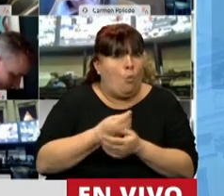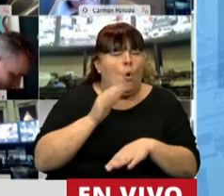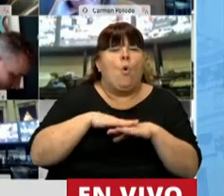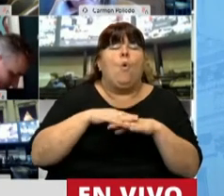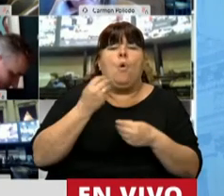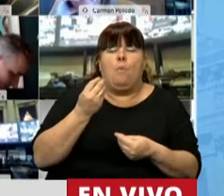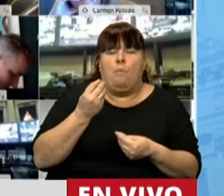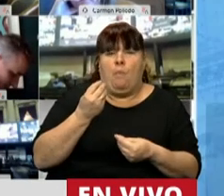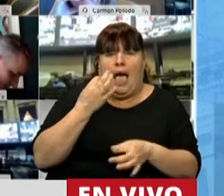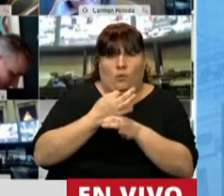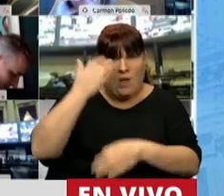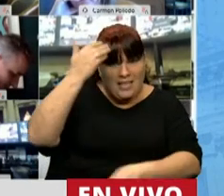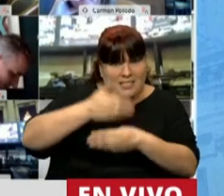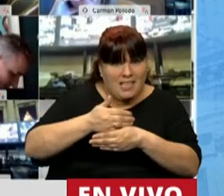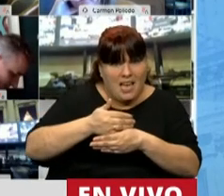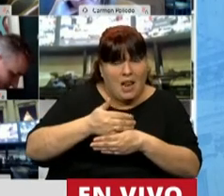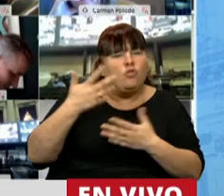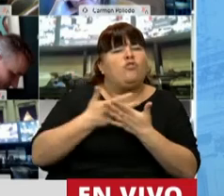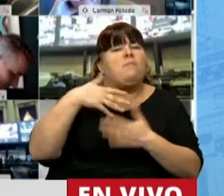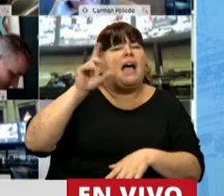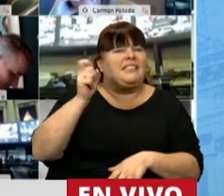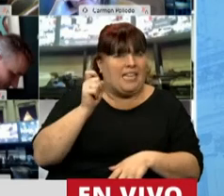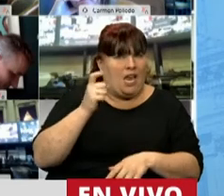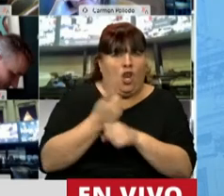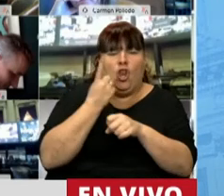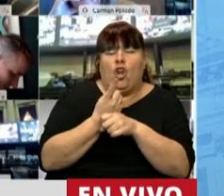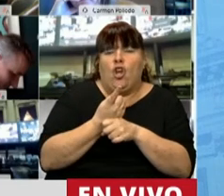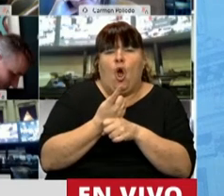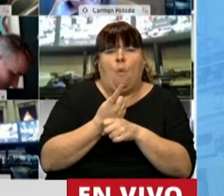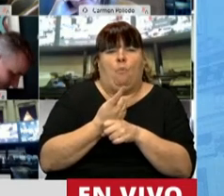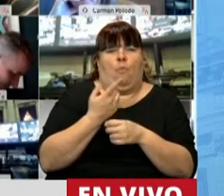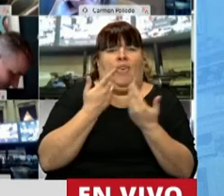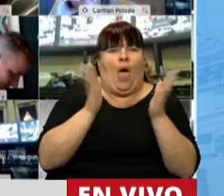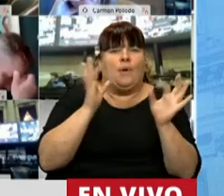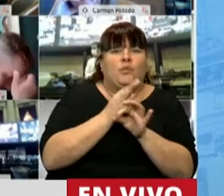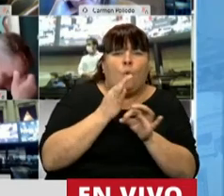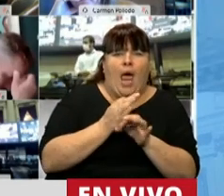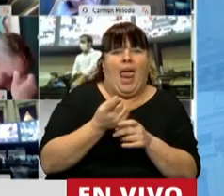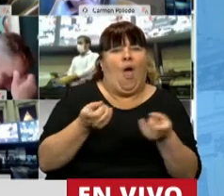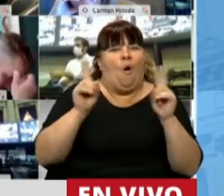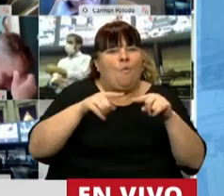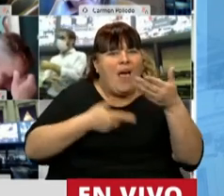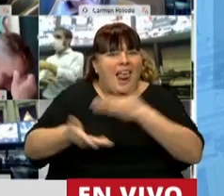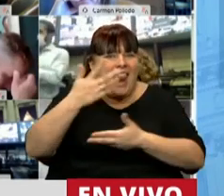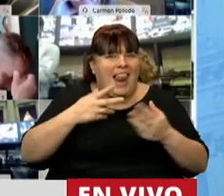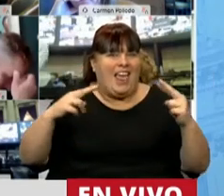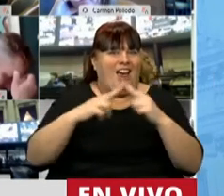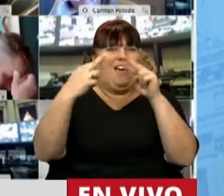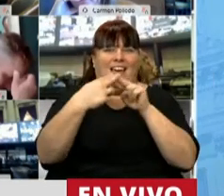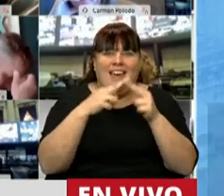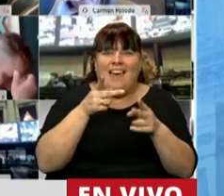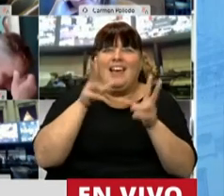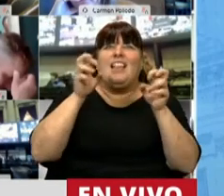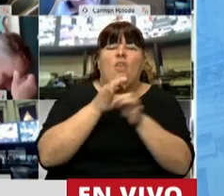cierre de las escuelas, la imposibilidad de abrir las aulas y del reencuentro que representa la